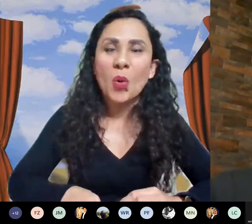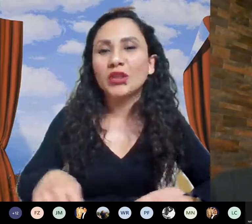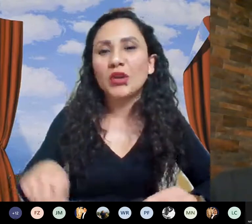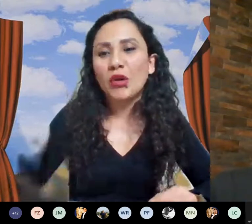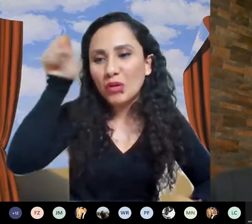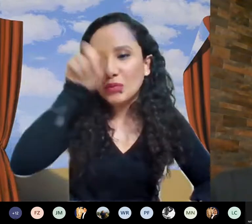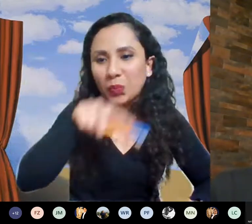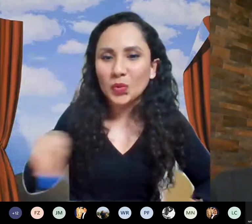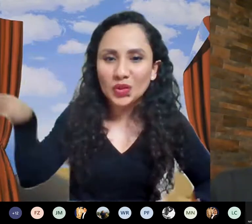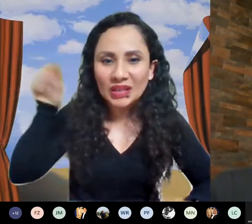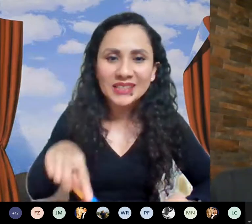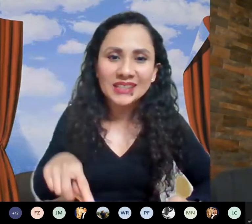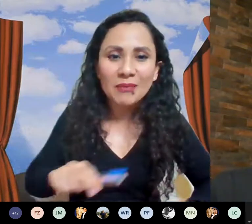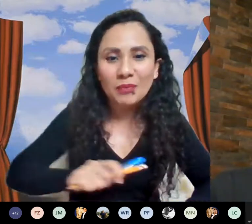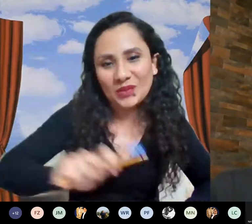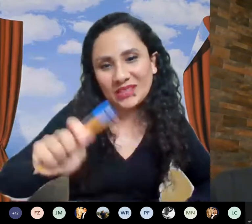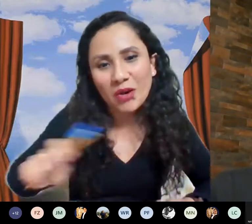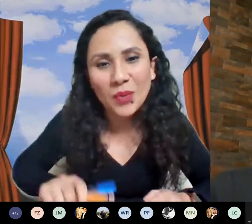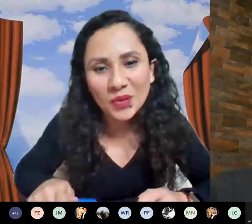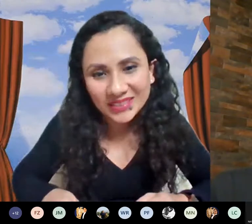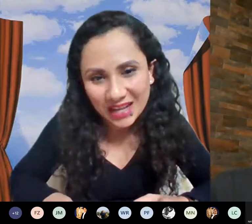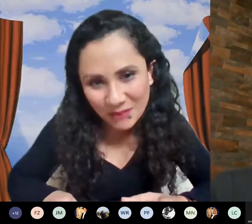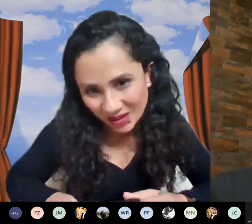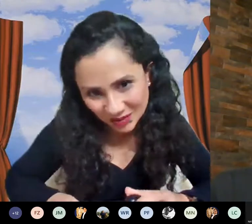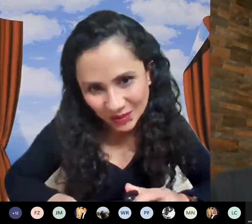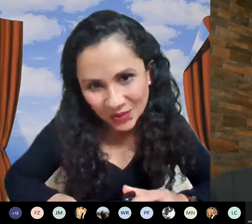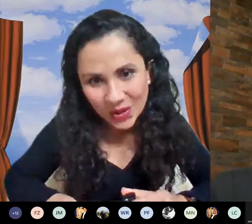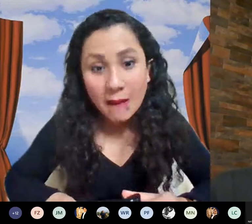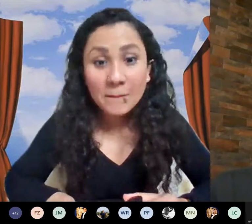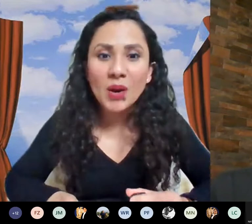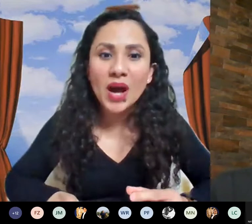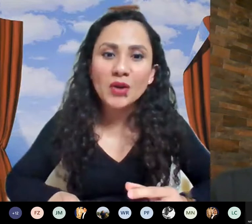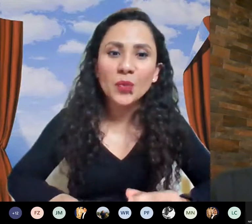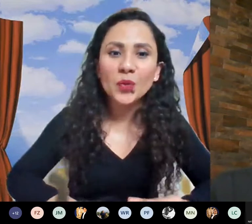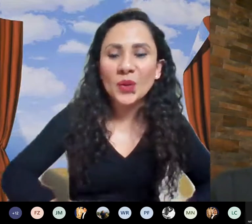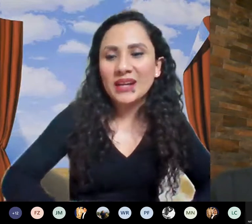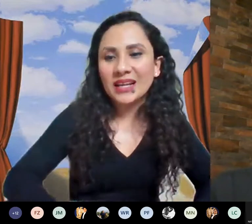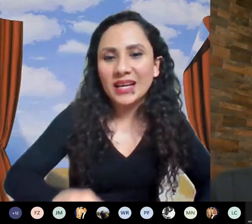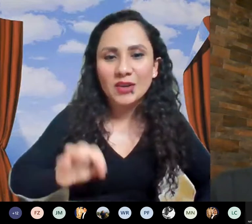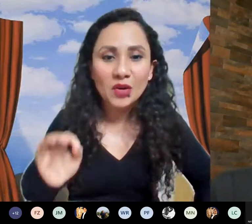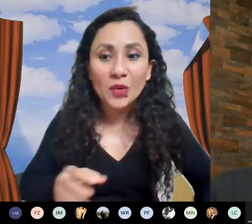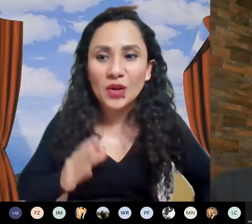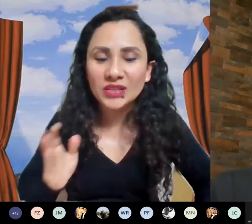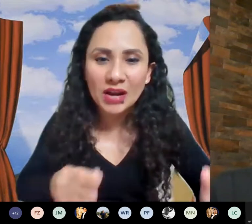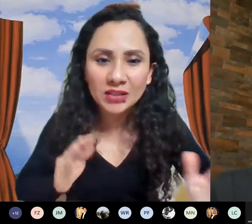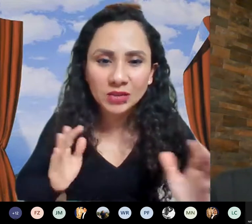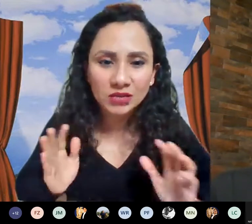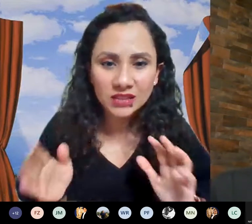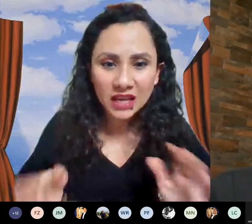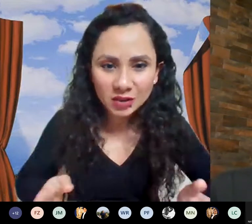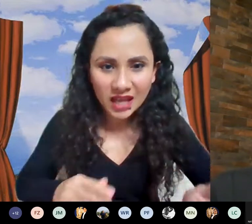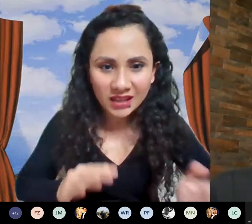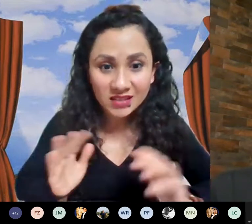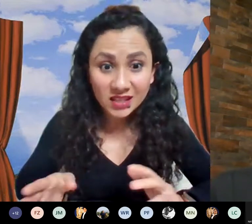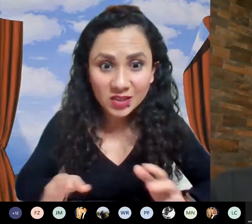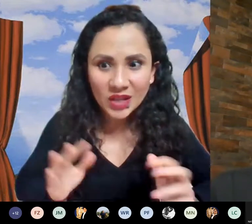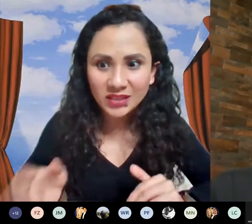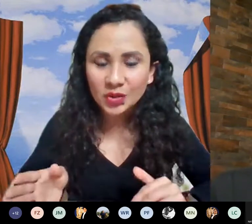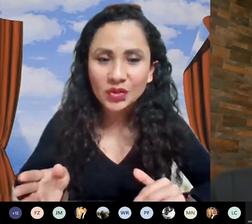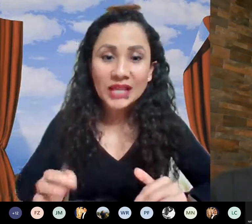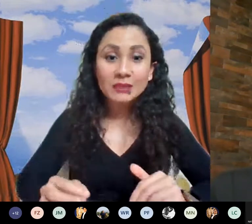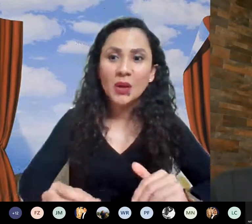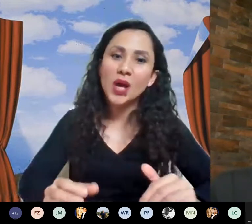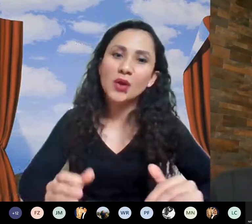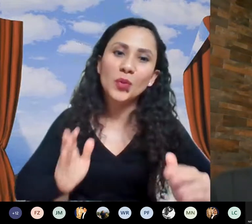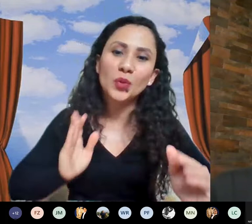que tengo cuatro puntos a visitar pues hasta lo puedo hacer a mano ¿no? pero hay un punto en el que yo digo bueno si ahora son seis ciudades siete